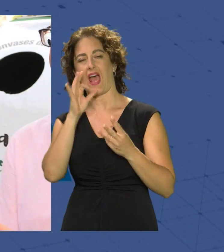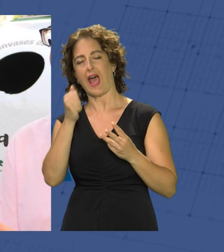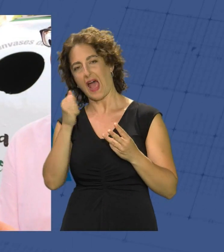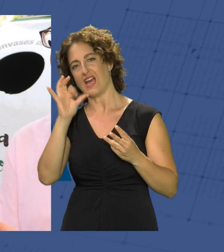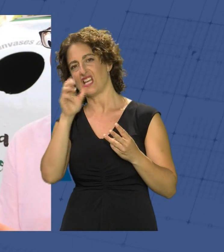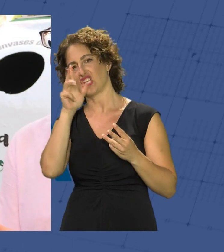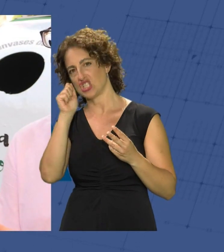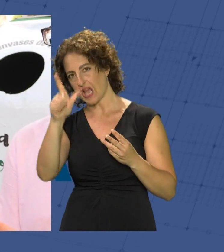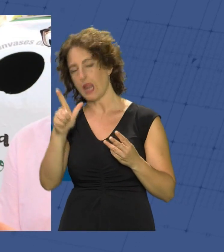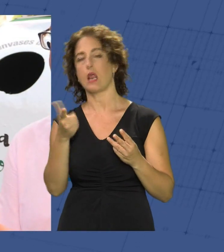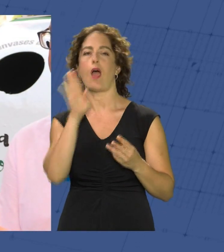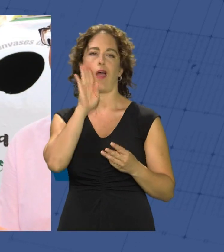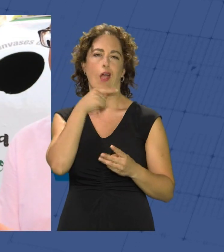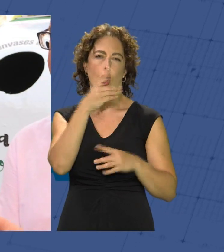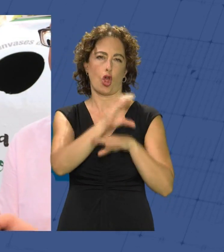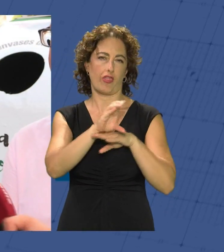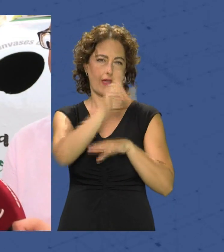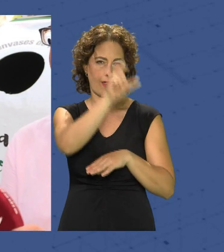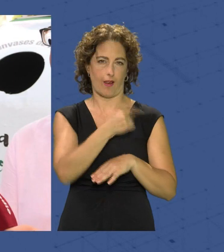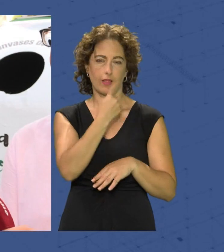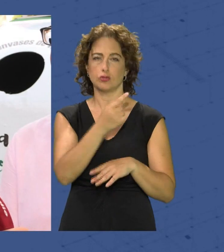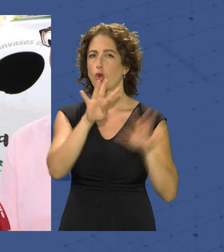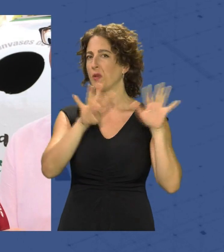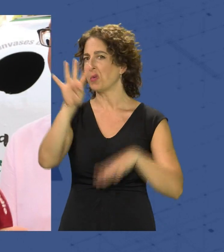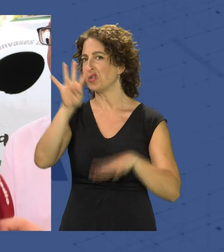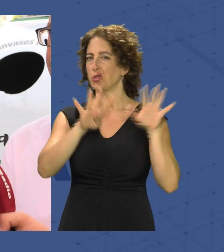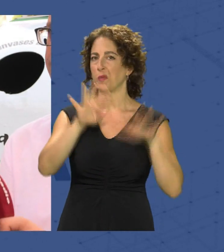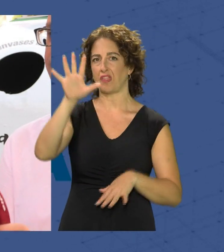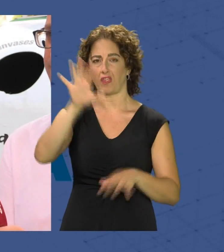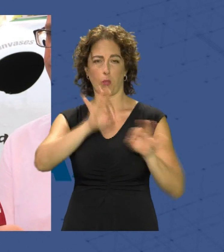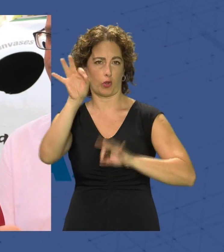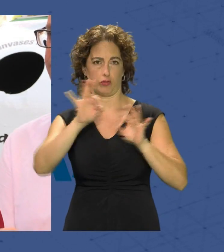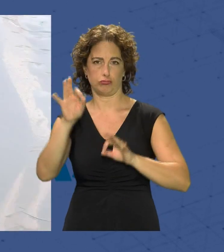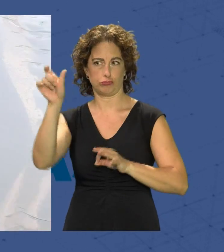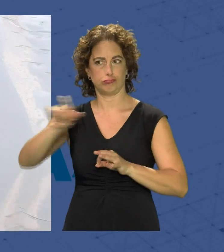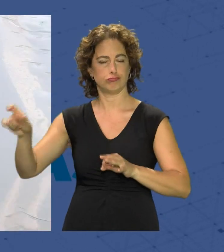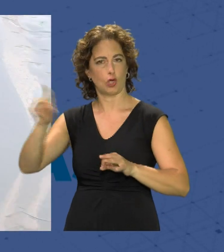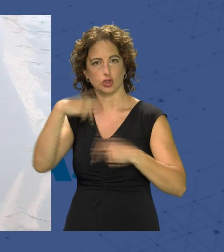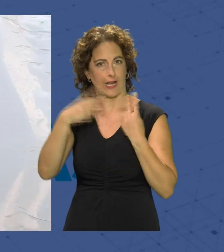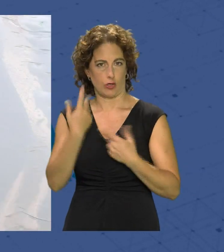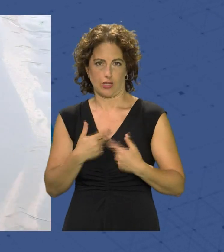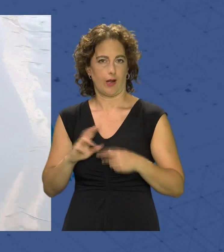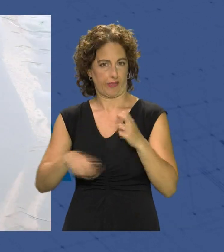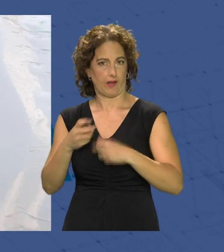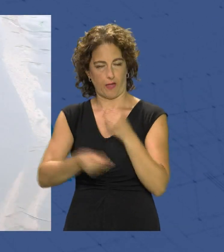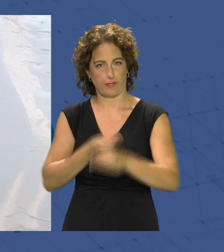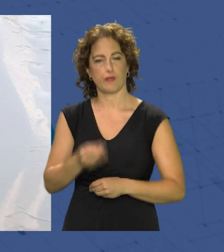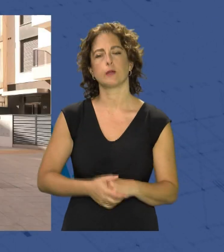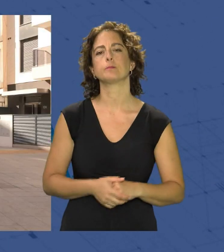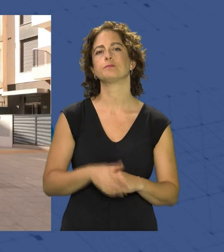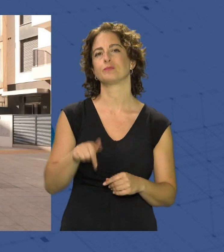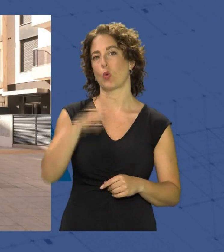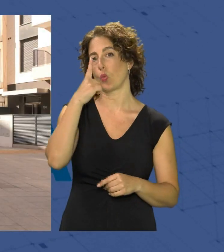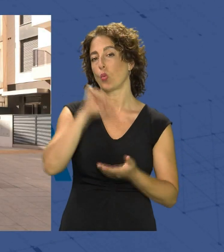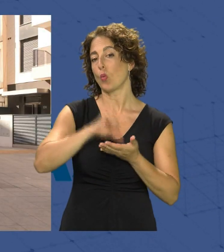como ha dicho el concejal casi el 94 95% de los hosteleros ya reciclan En nuestra ciudad cada vez se recicla más